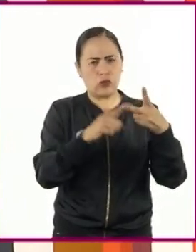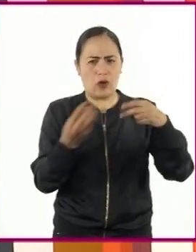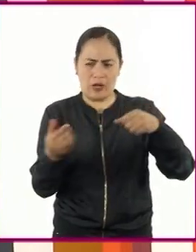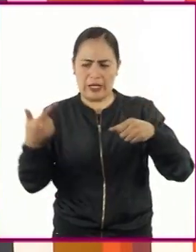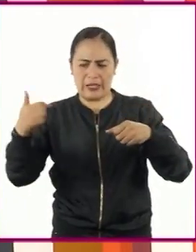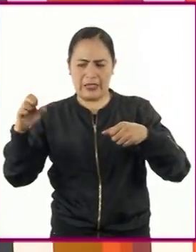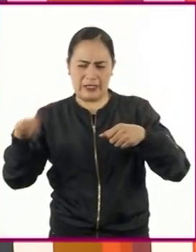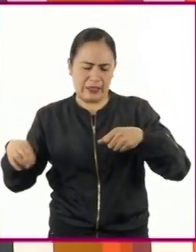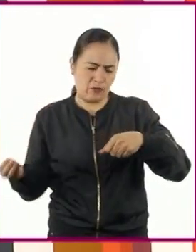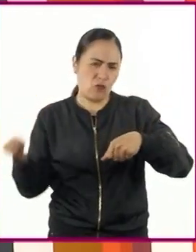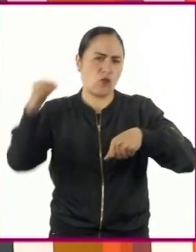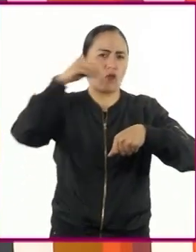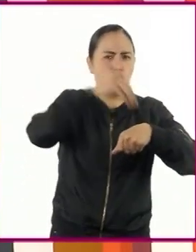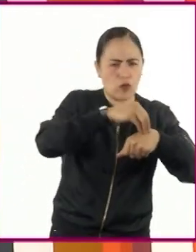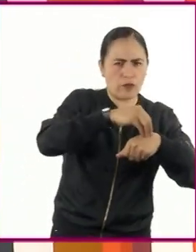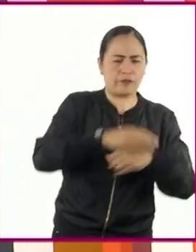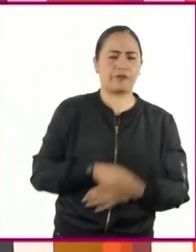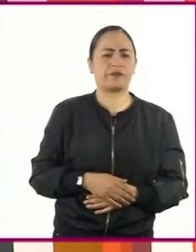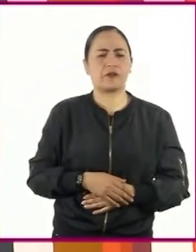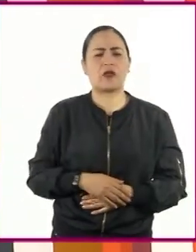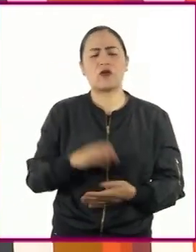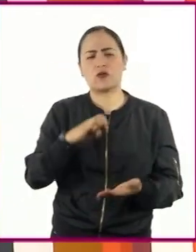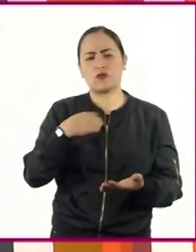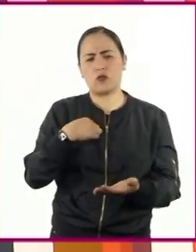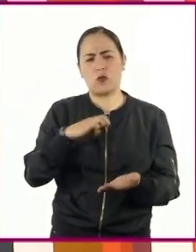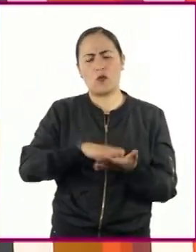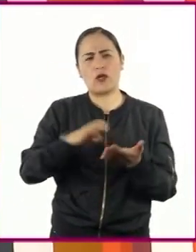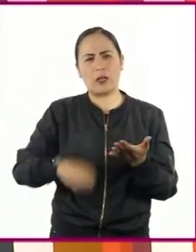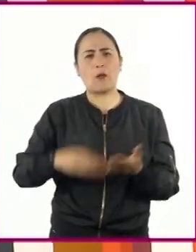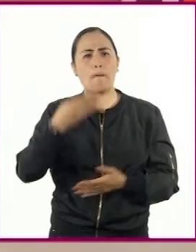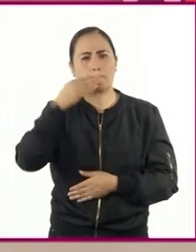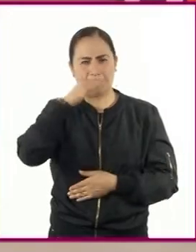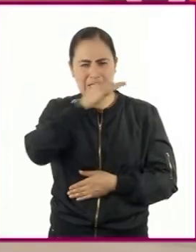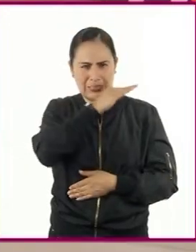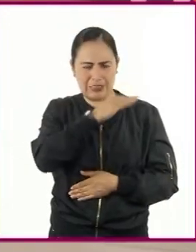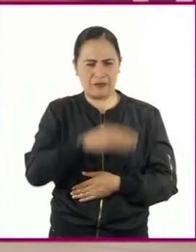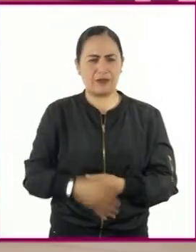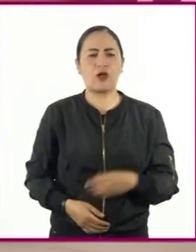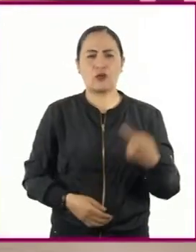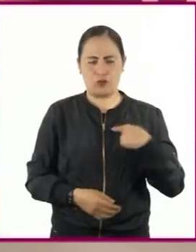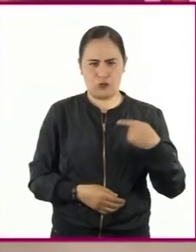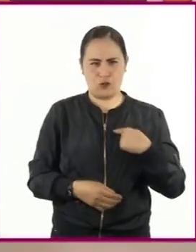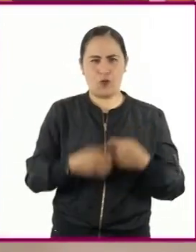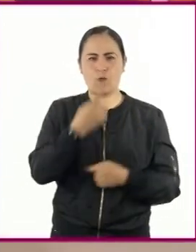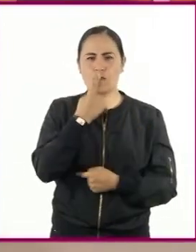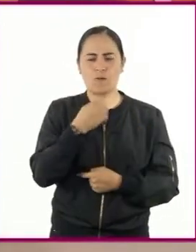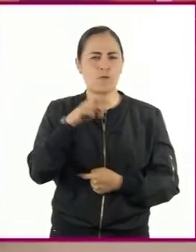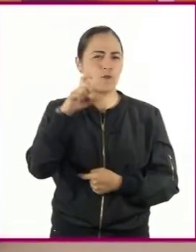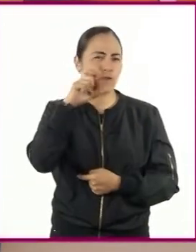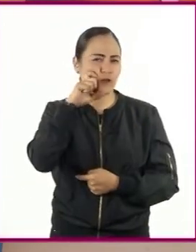Yo hago el modelo de la variedad transgénica del maíz. Y yo del jitomate.